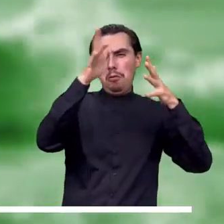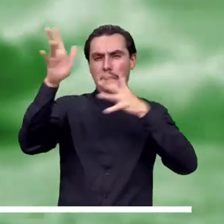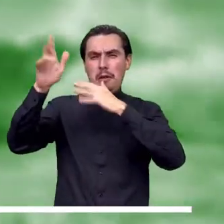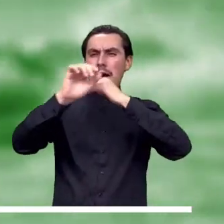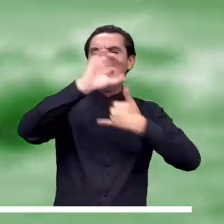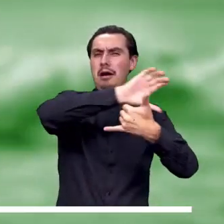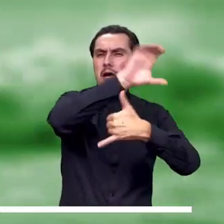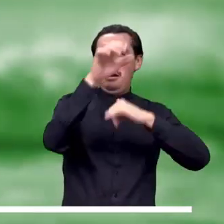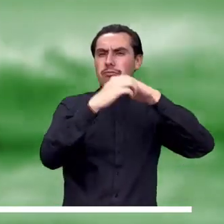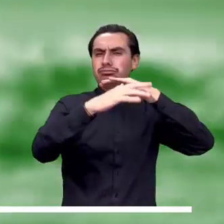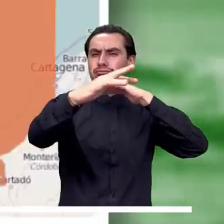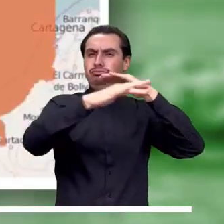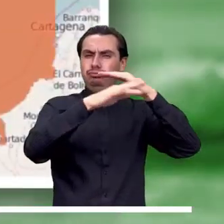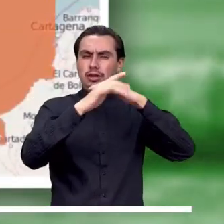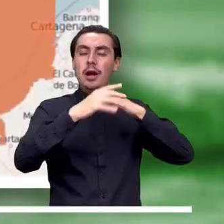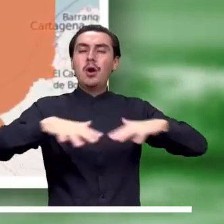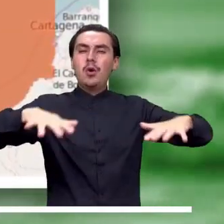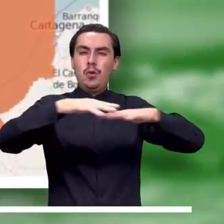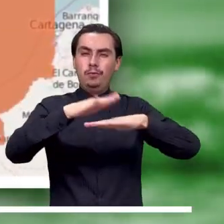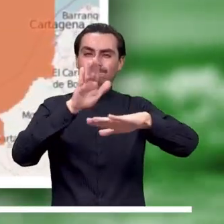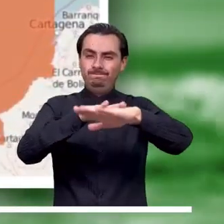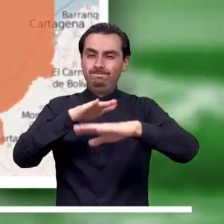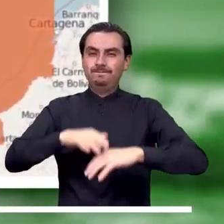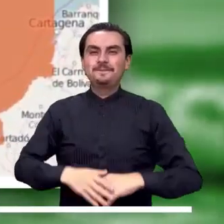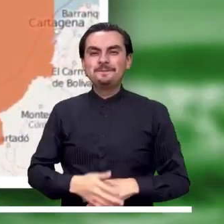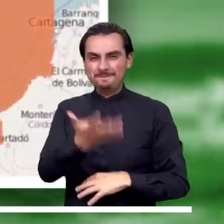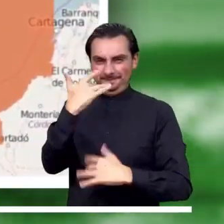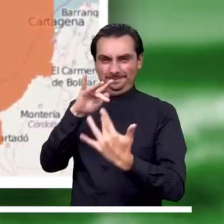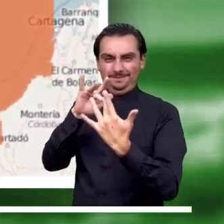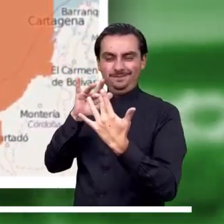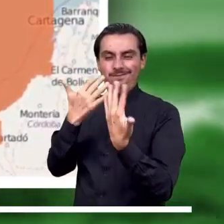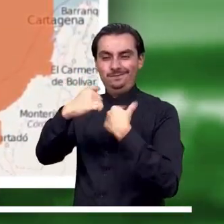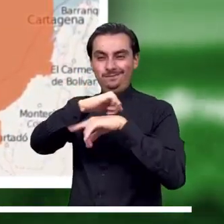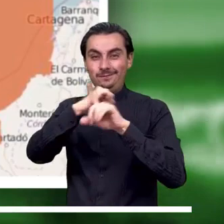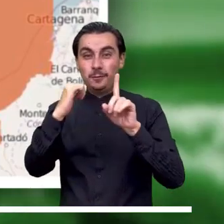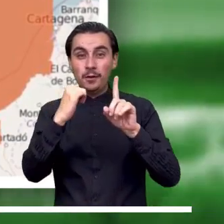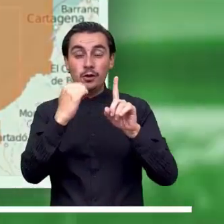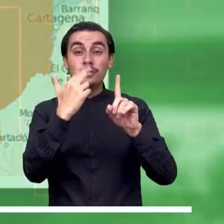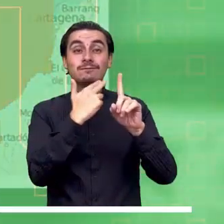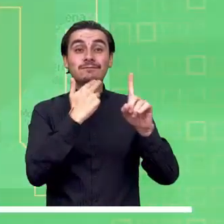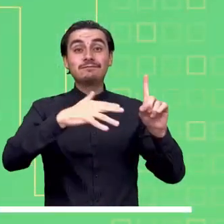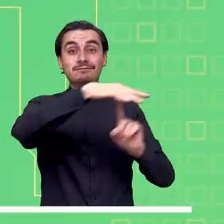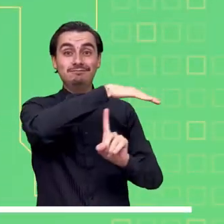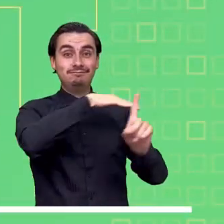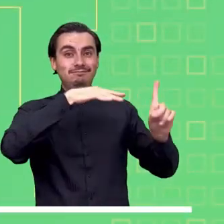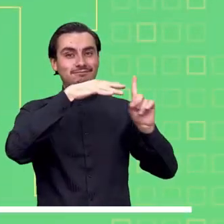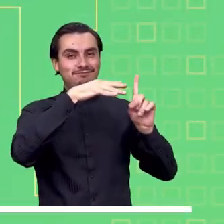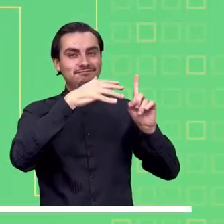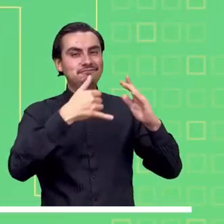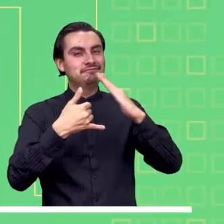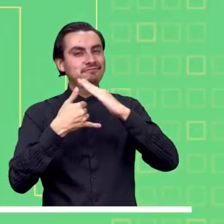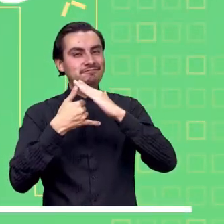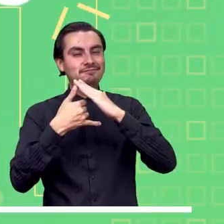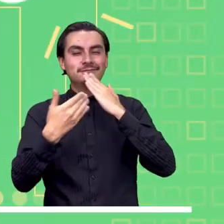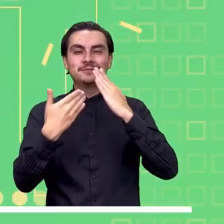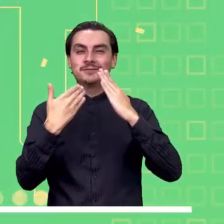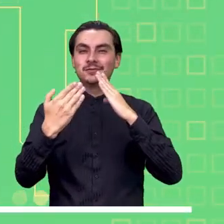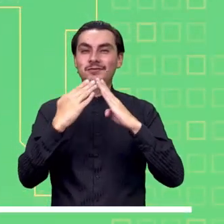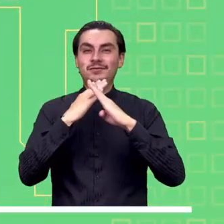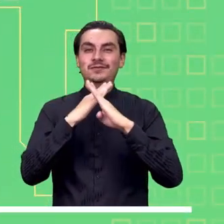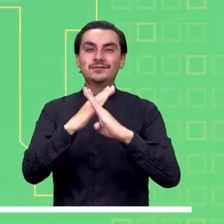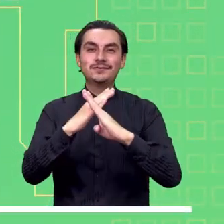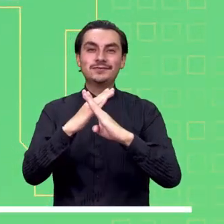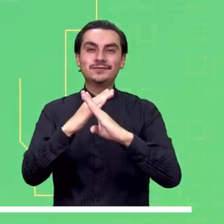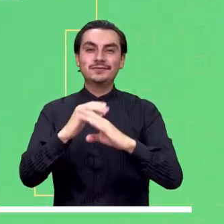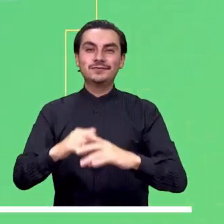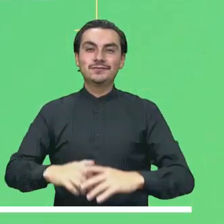Alerta naranja se emite en el mar Caribe por viento y oleaje, especialmente aguas adentro. Síguenos en nuestras redes sociales.